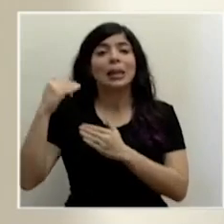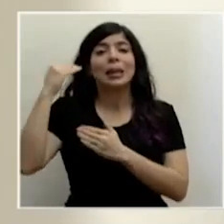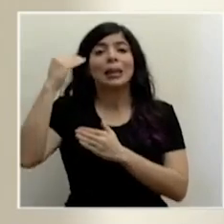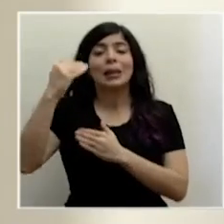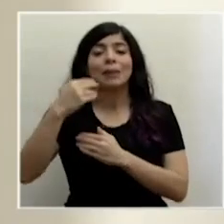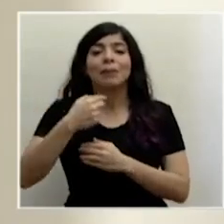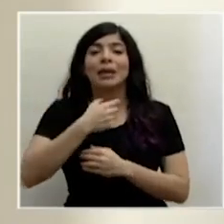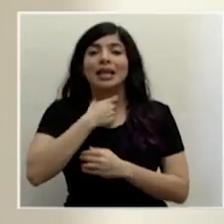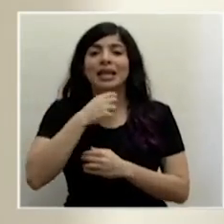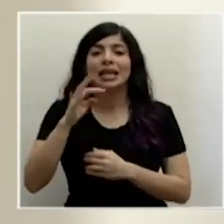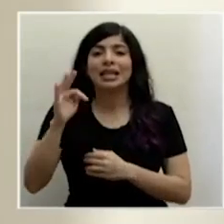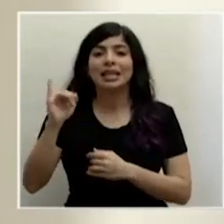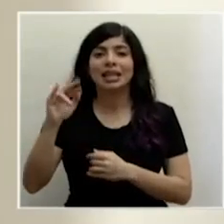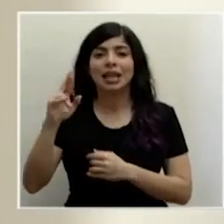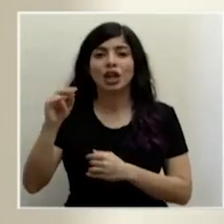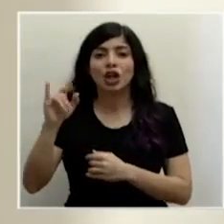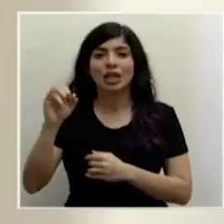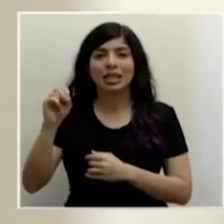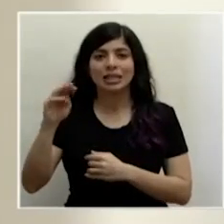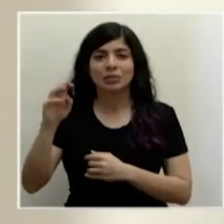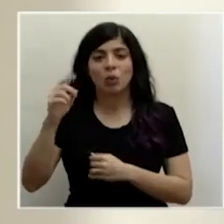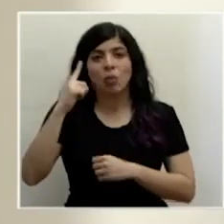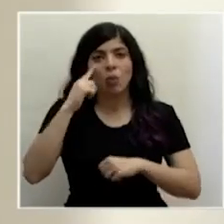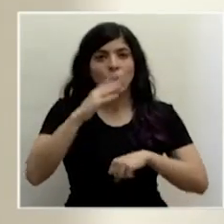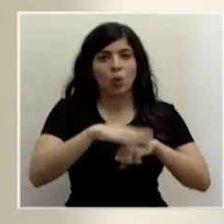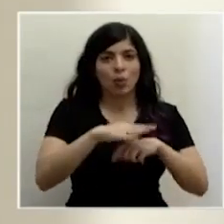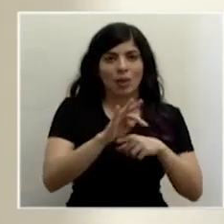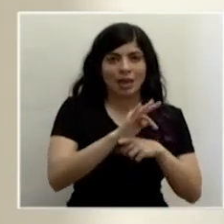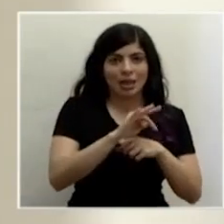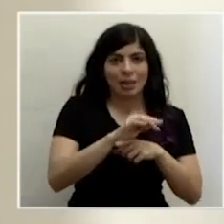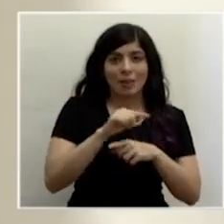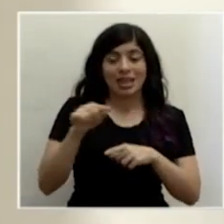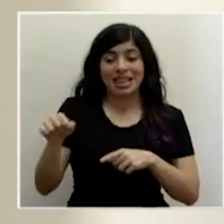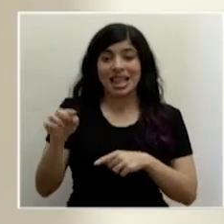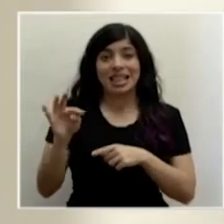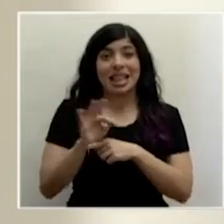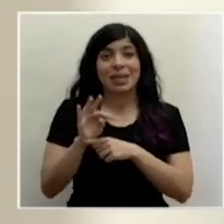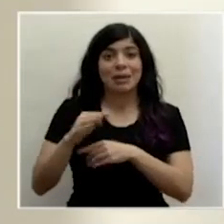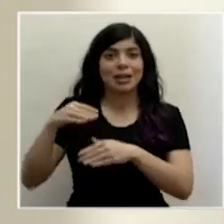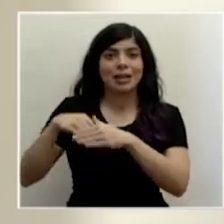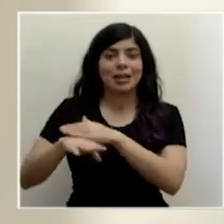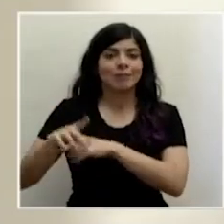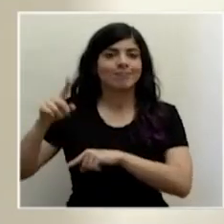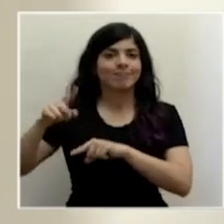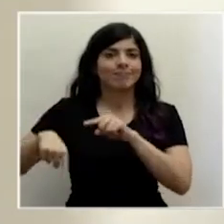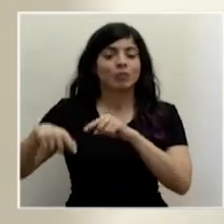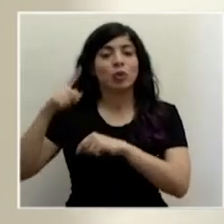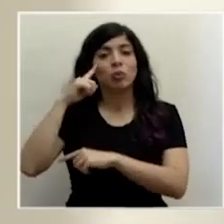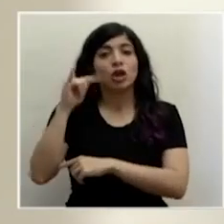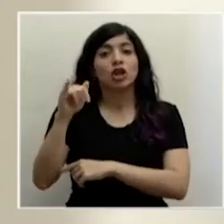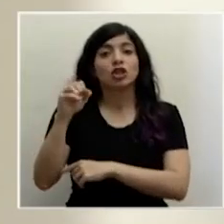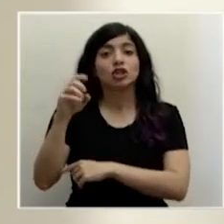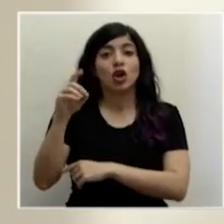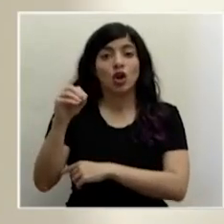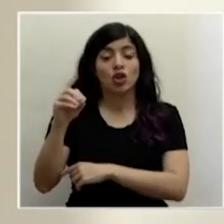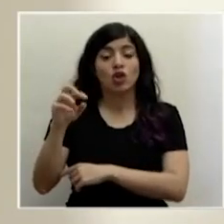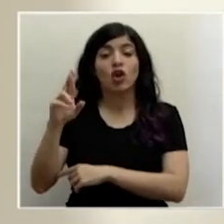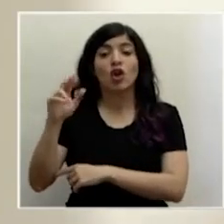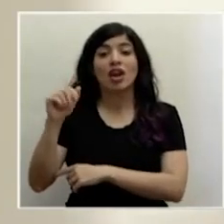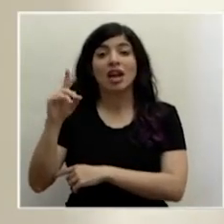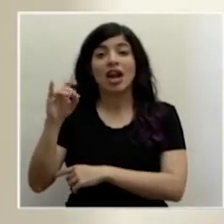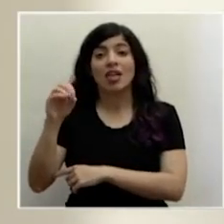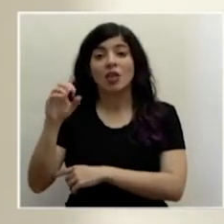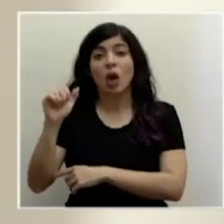tratamiento. Este es un tratamiento que no se puede almacenar porque el yodo radioactivo se degrada